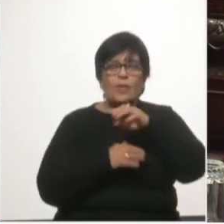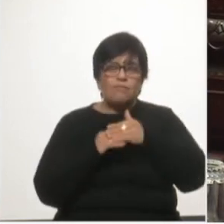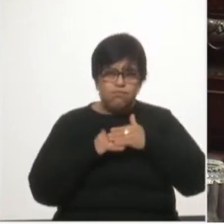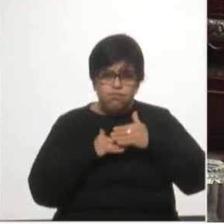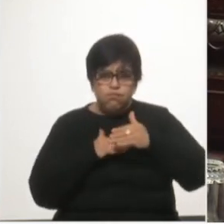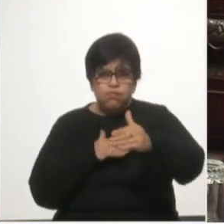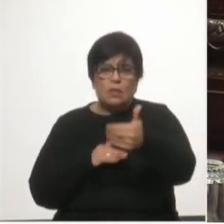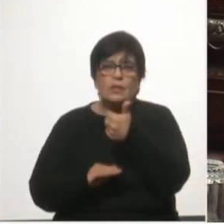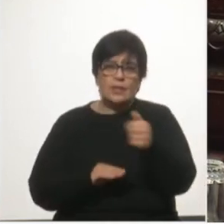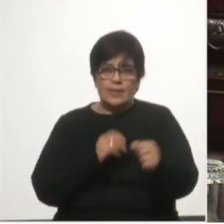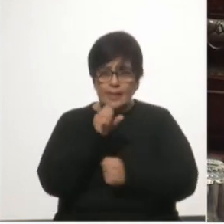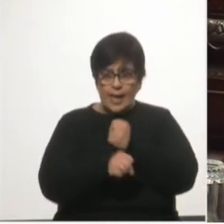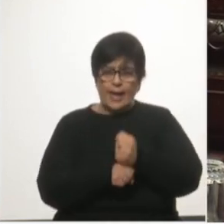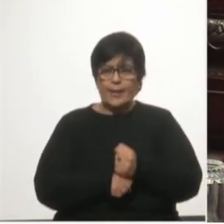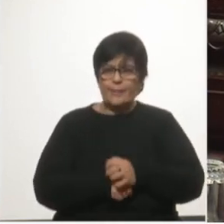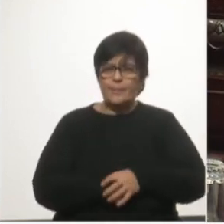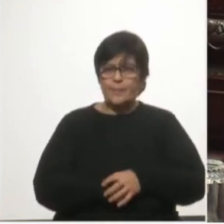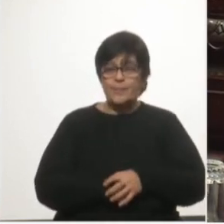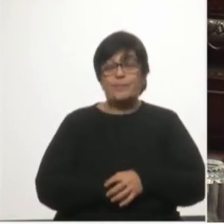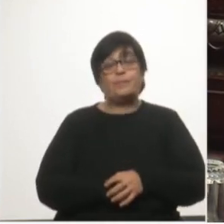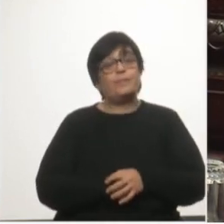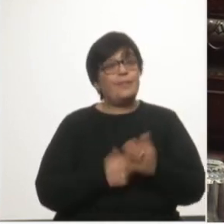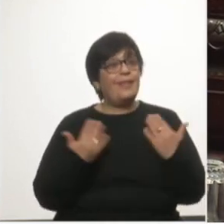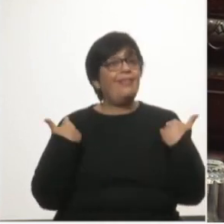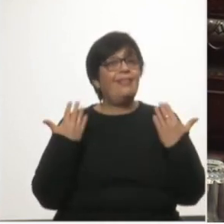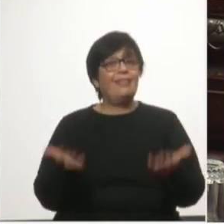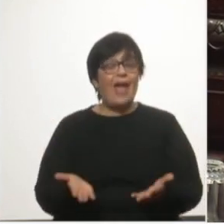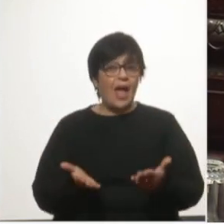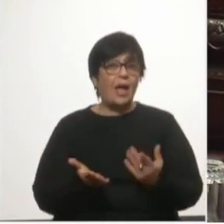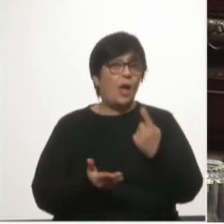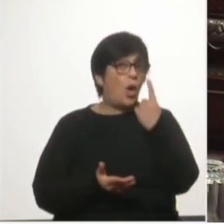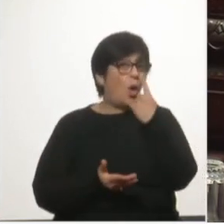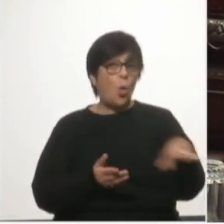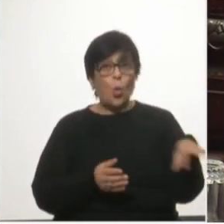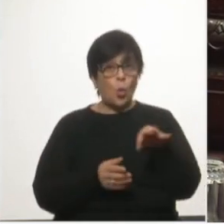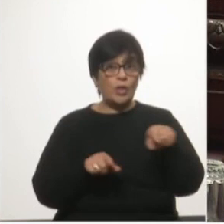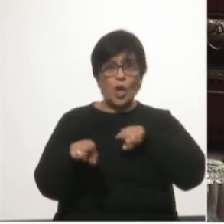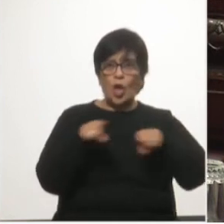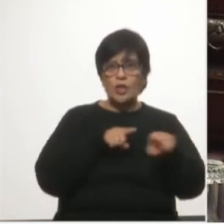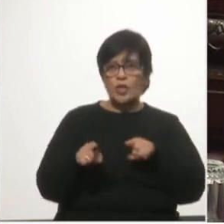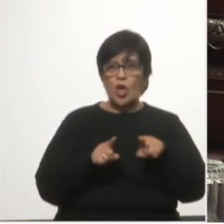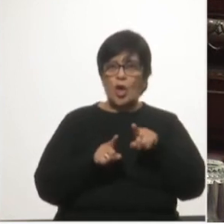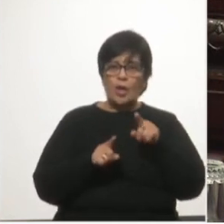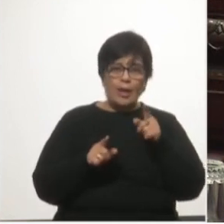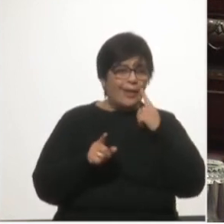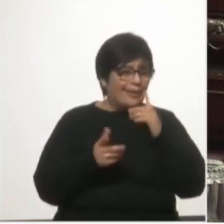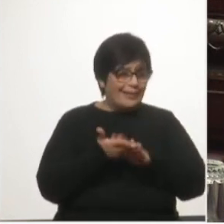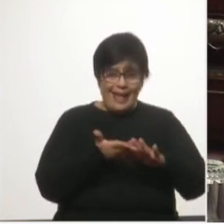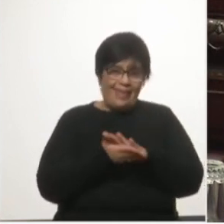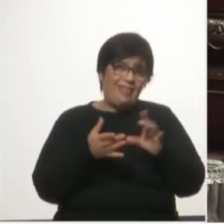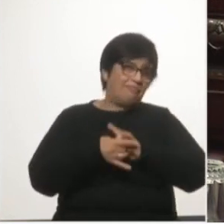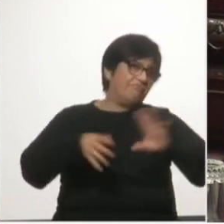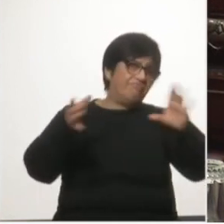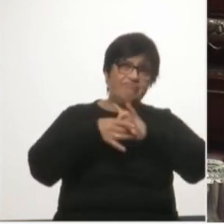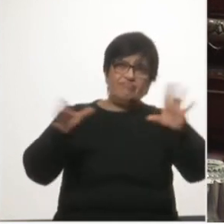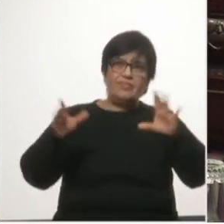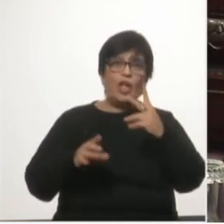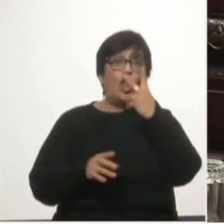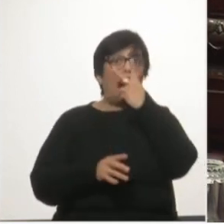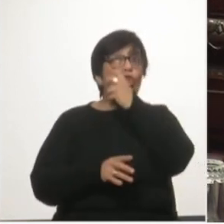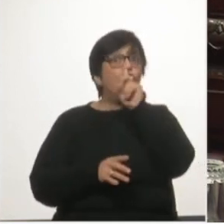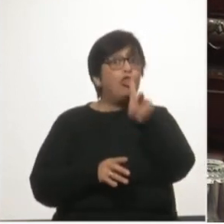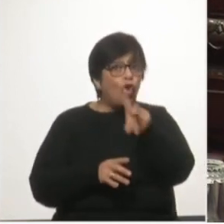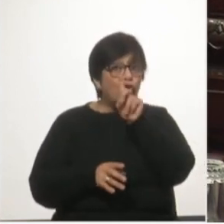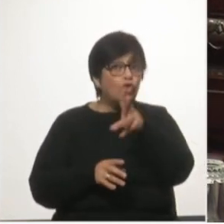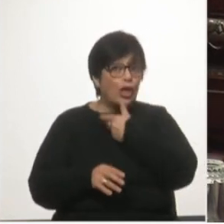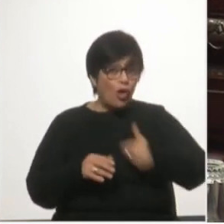próximos 60 años entregar un monopolio sin regulación por 12 administraciones